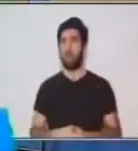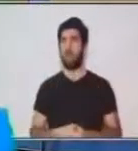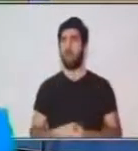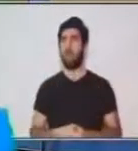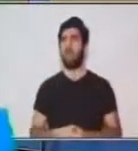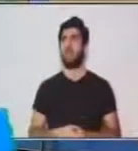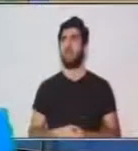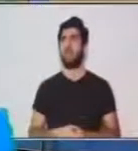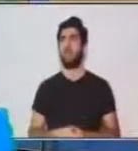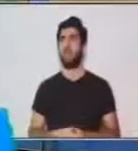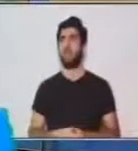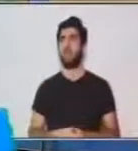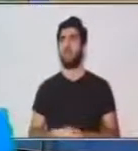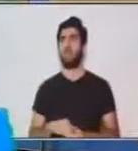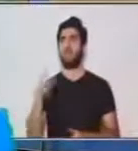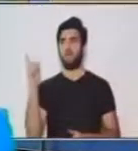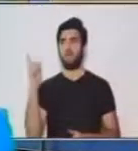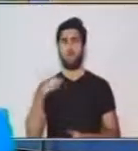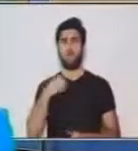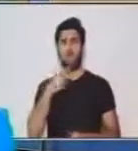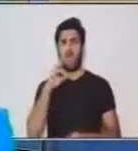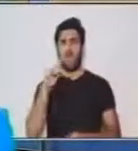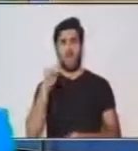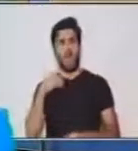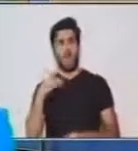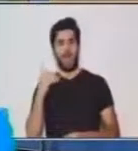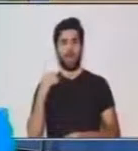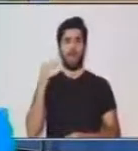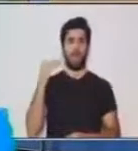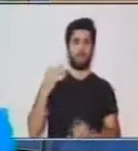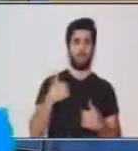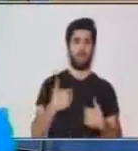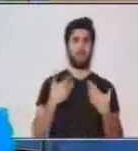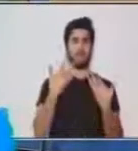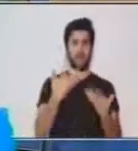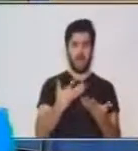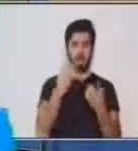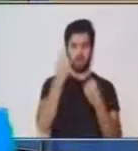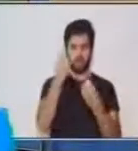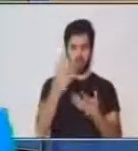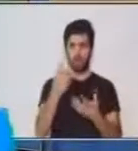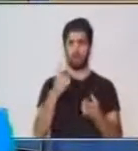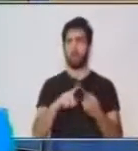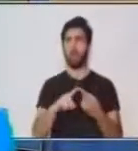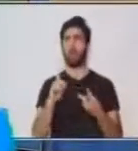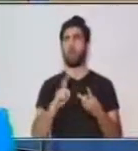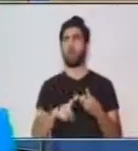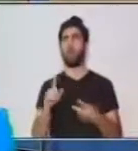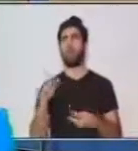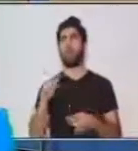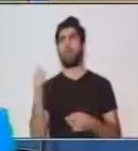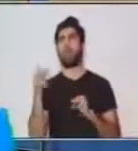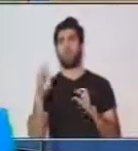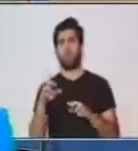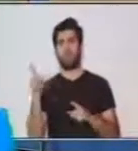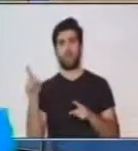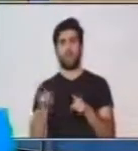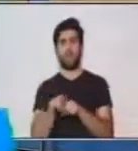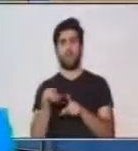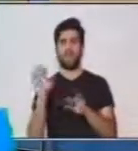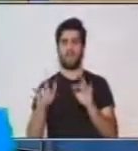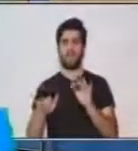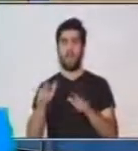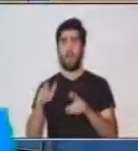Hay alguien que es un portavoz, alguien que lleva la información que la trae. Tenemos siempre pues un secretario,